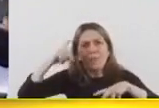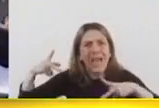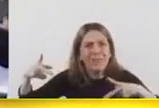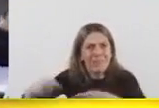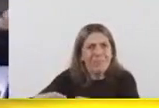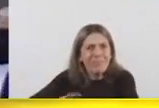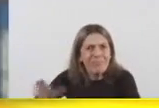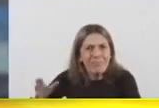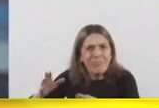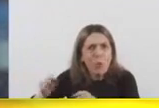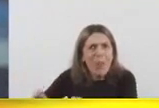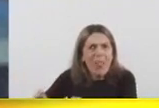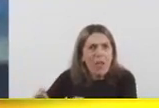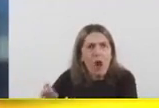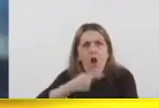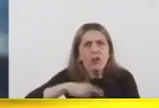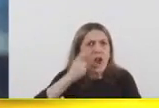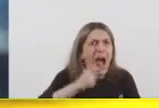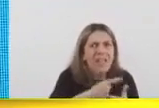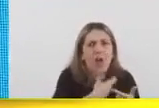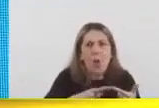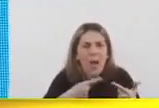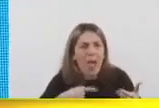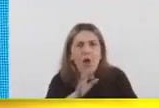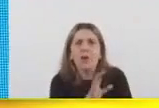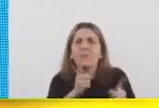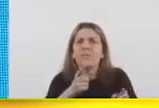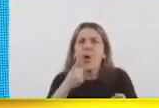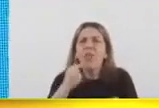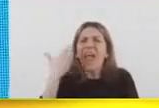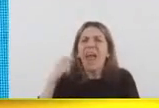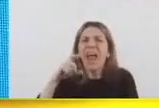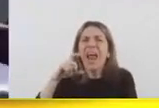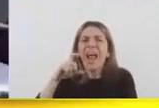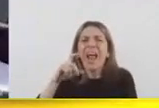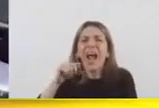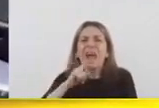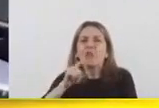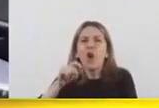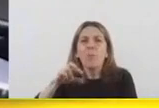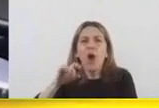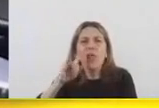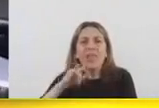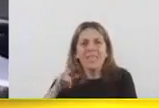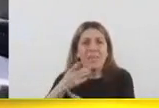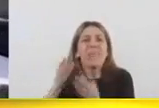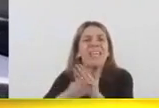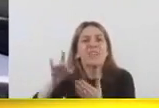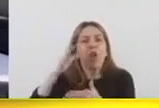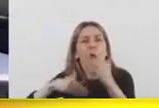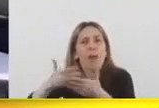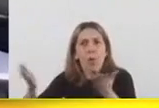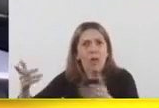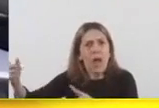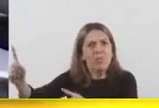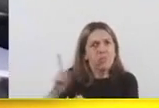rápidamente a construir hospitales. Un día vino Gabriel Catupodis, el ministro de Obras Públicas, y me